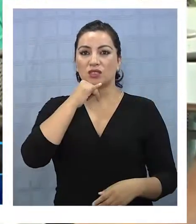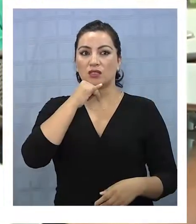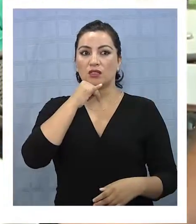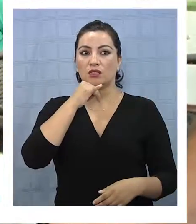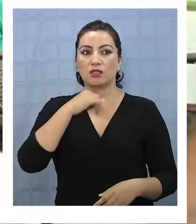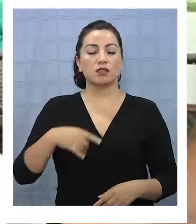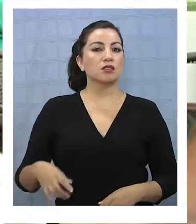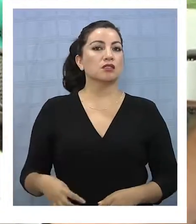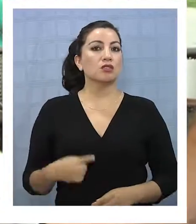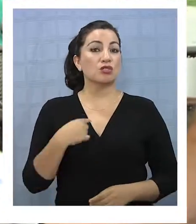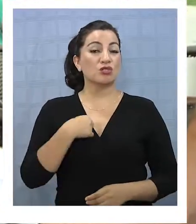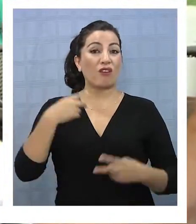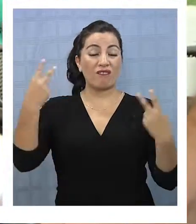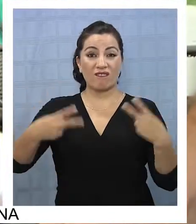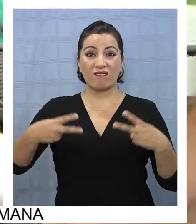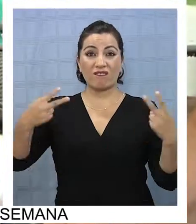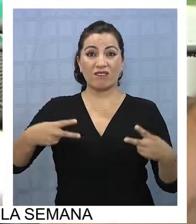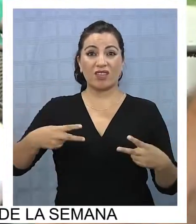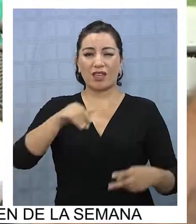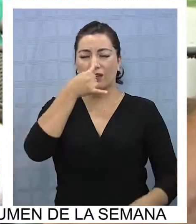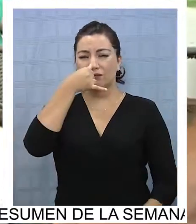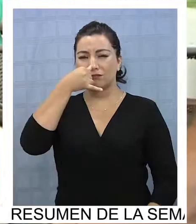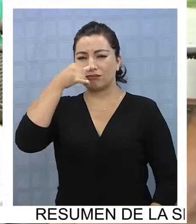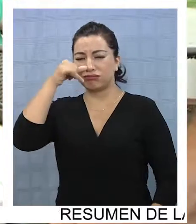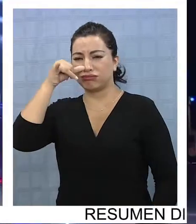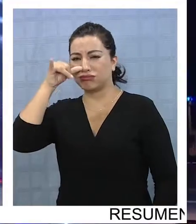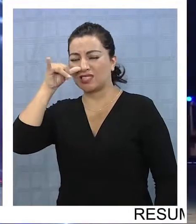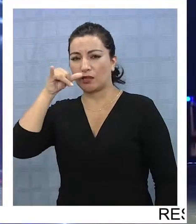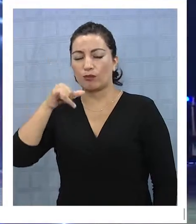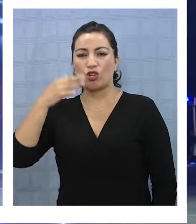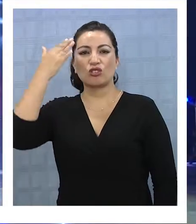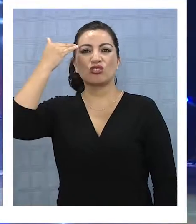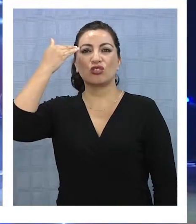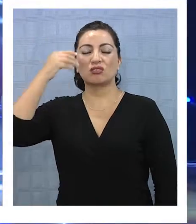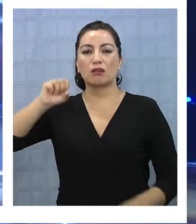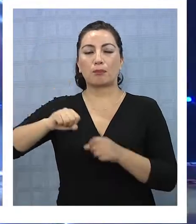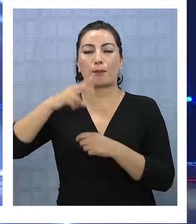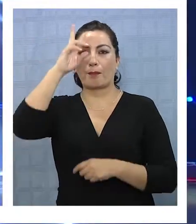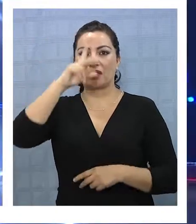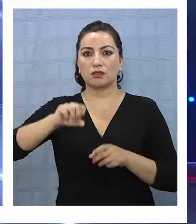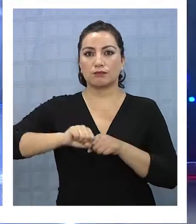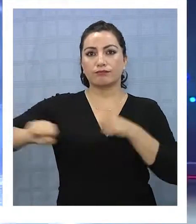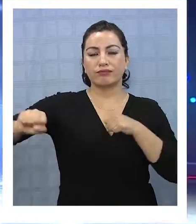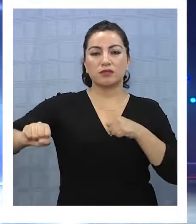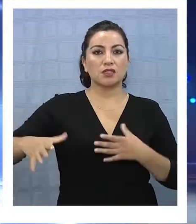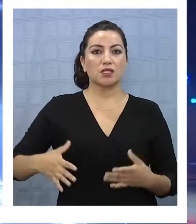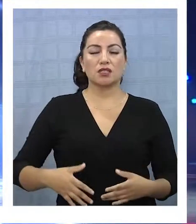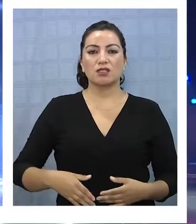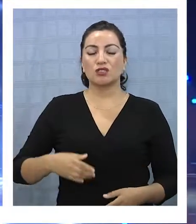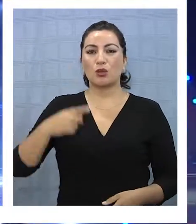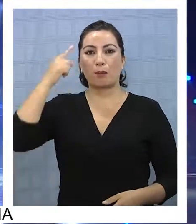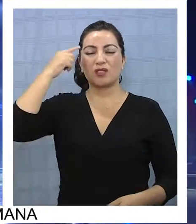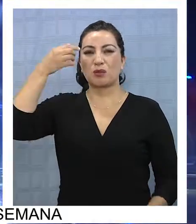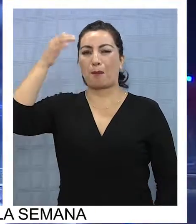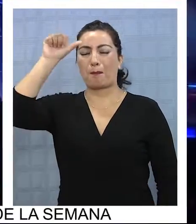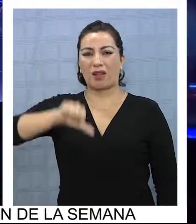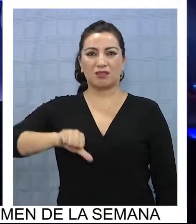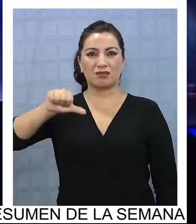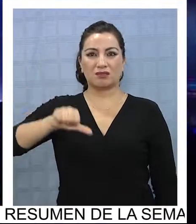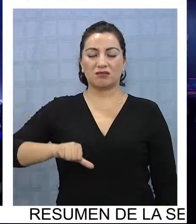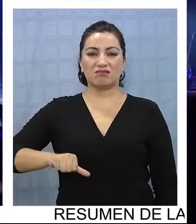me desenchufé del Festival de Viña hace mucho, mucho tiempo porque encontré que era muy malo, así que